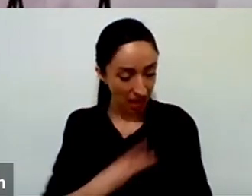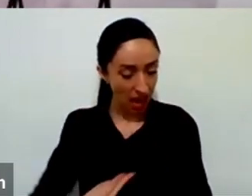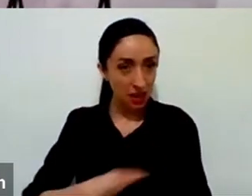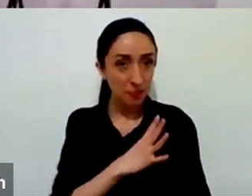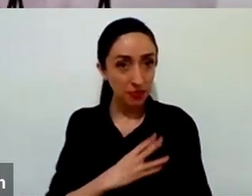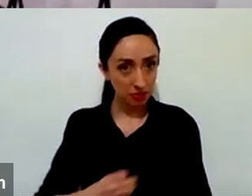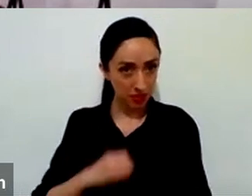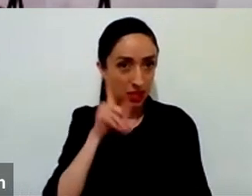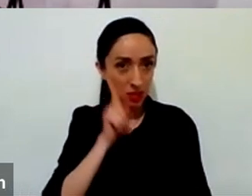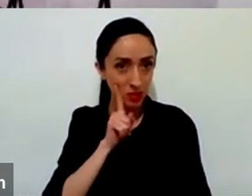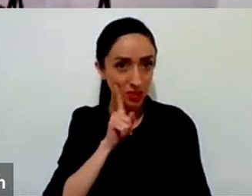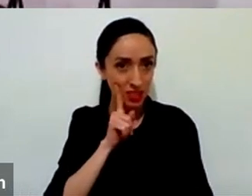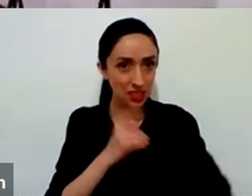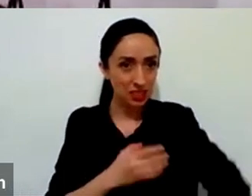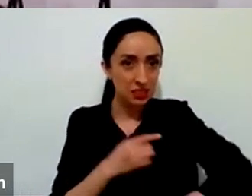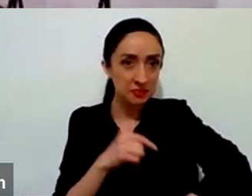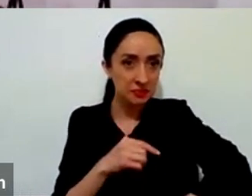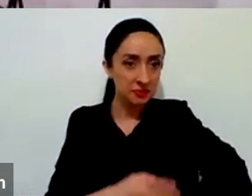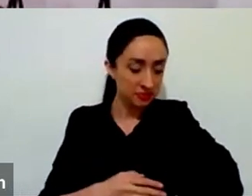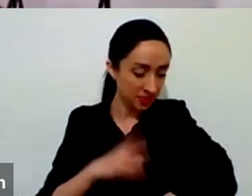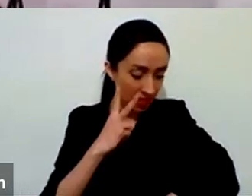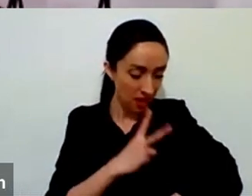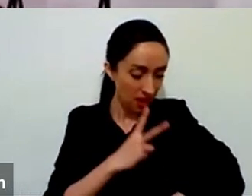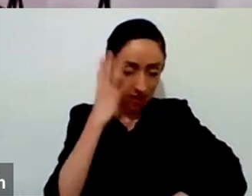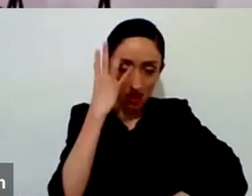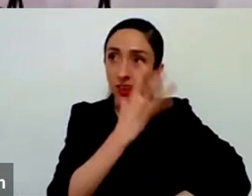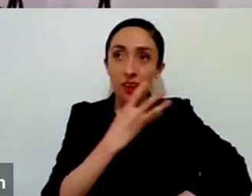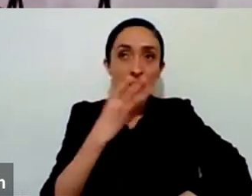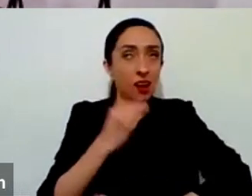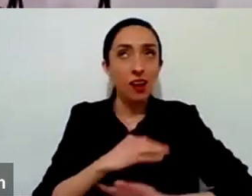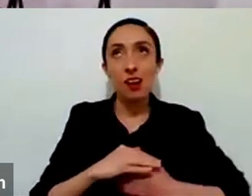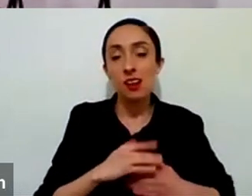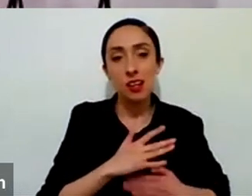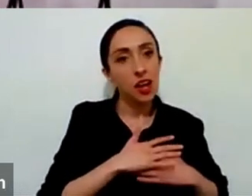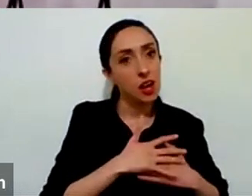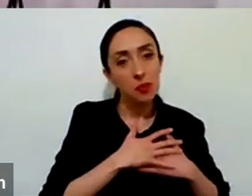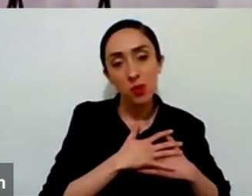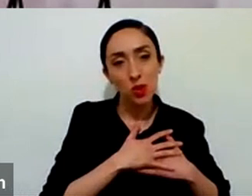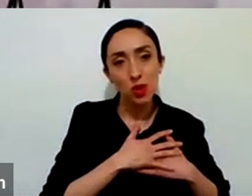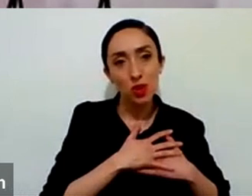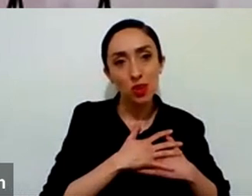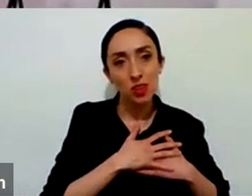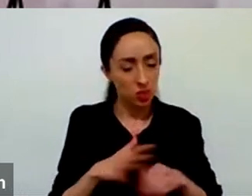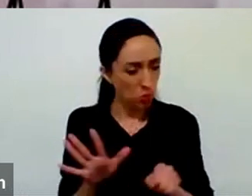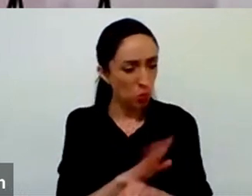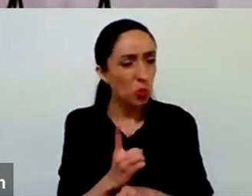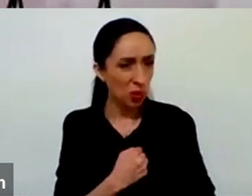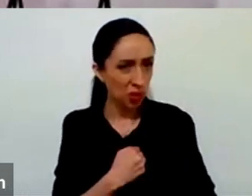explicación no hay una explicación lógica fuera de que es porque es mi hija